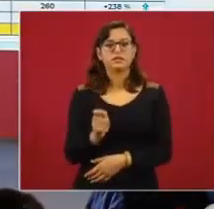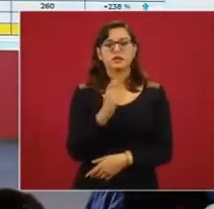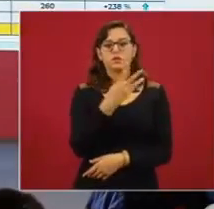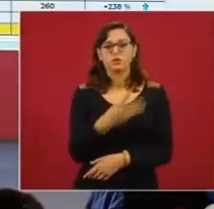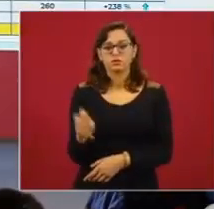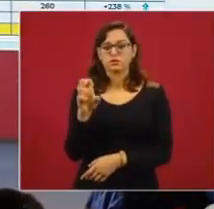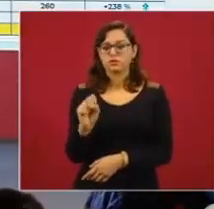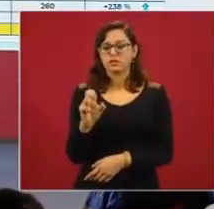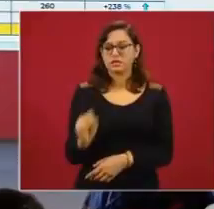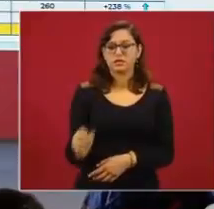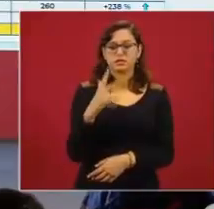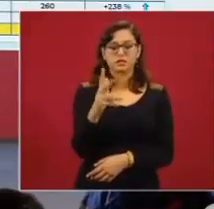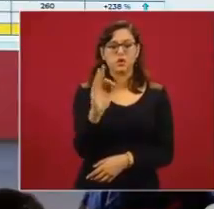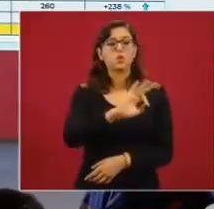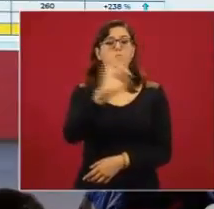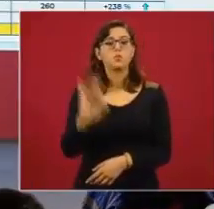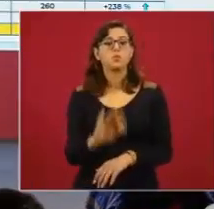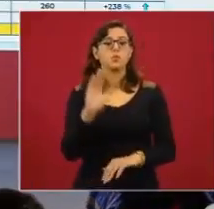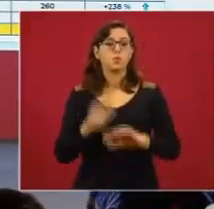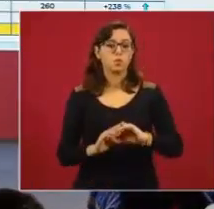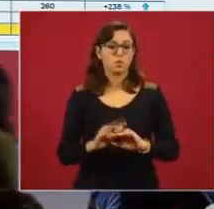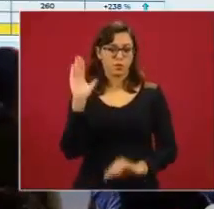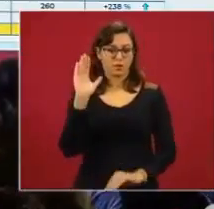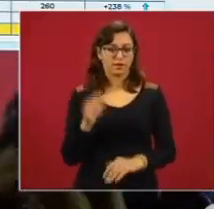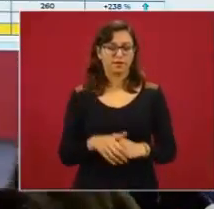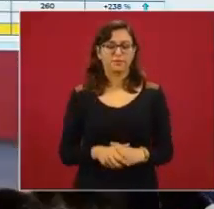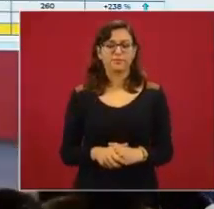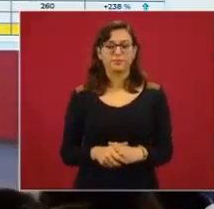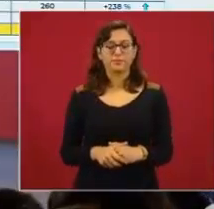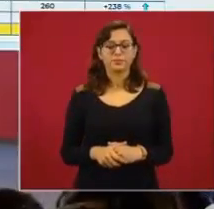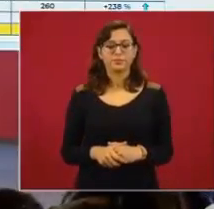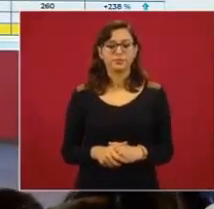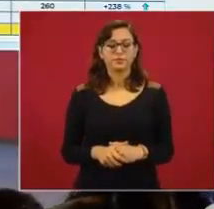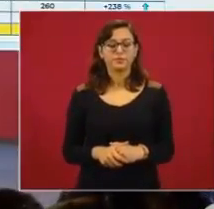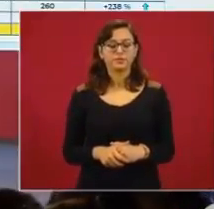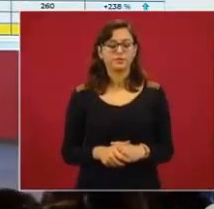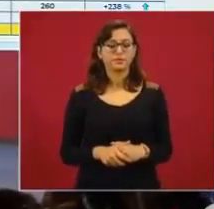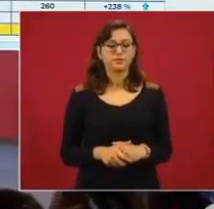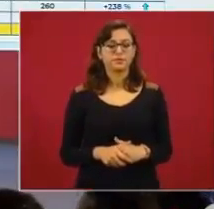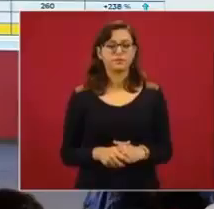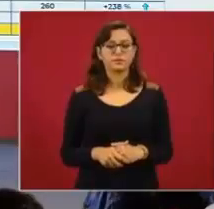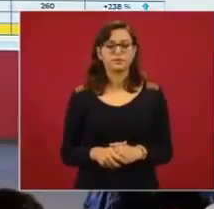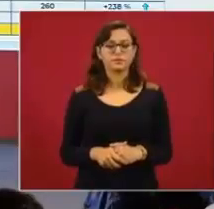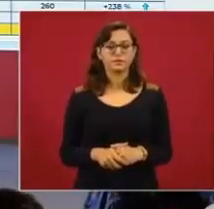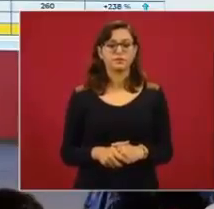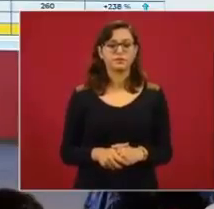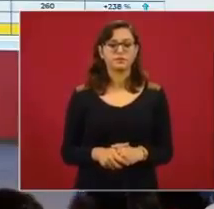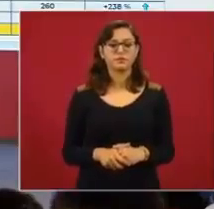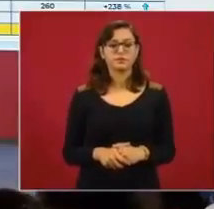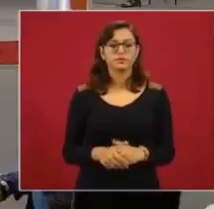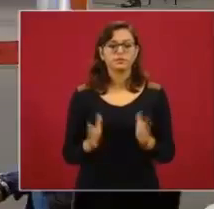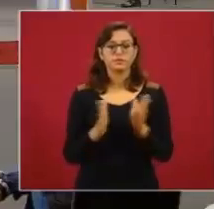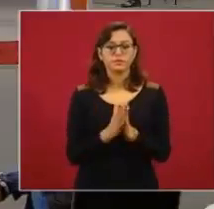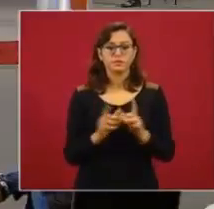465% por arriba de lo que hicimos en el 2019. Por favor, si se van al